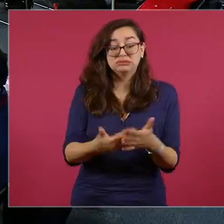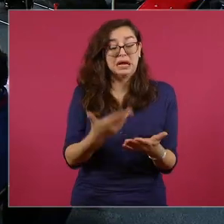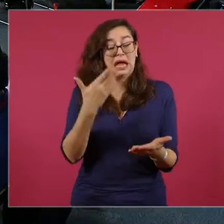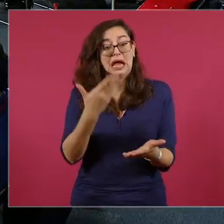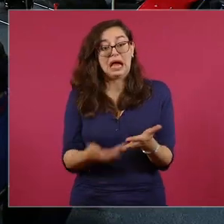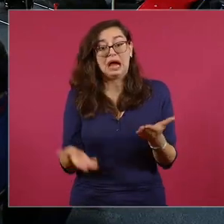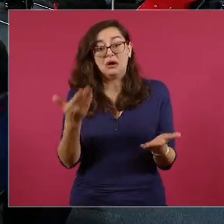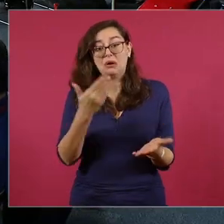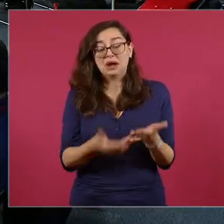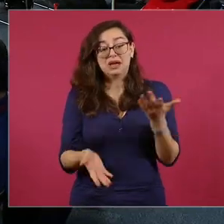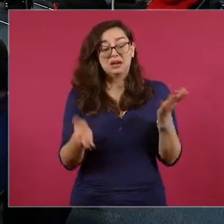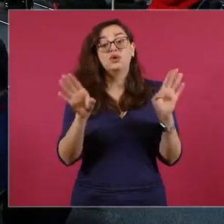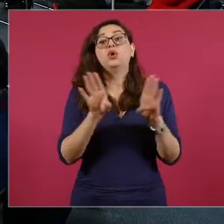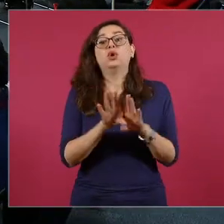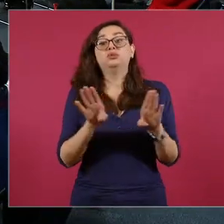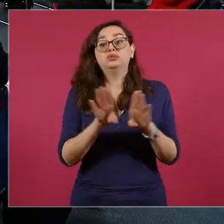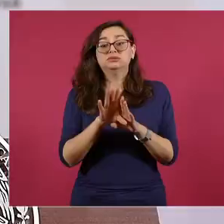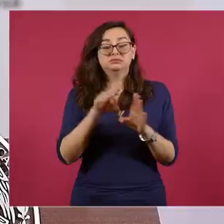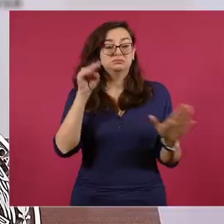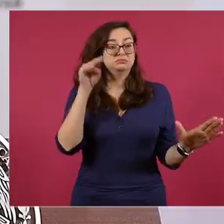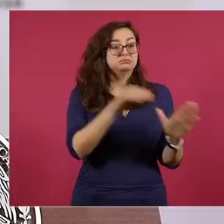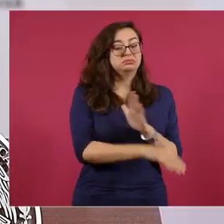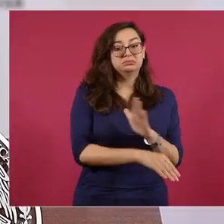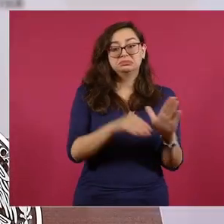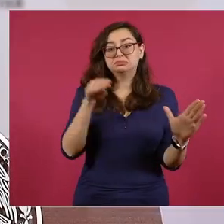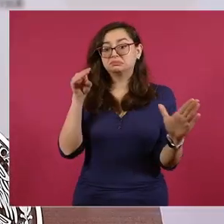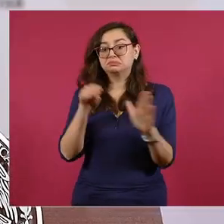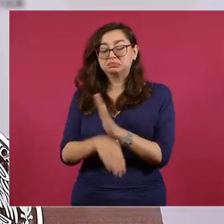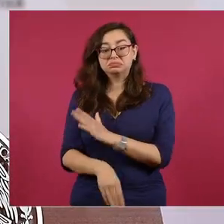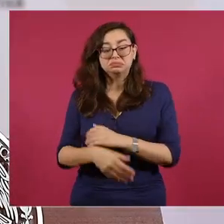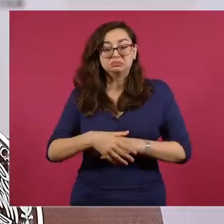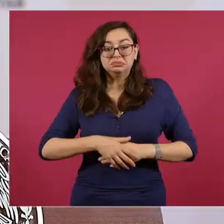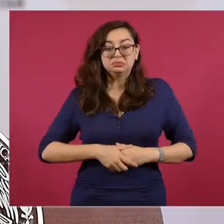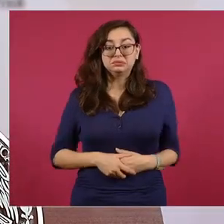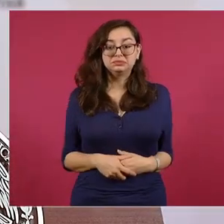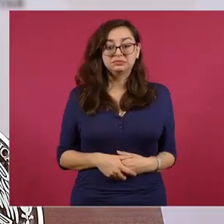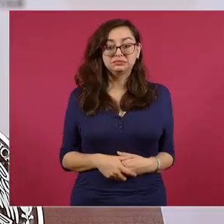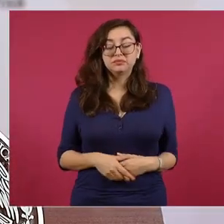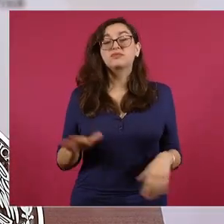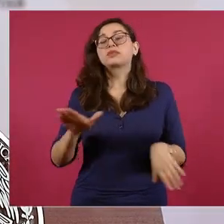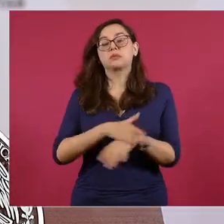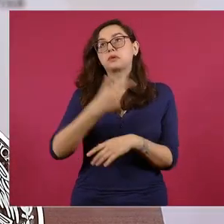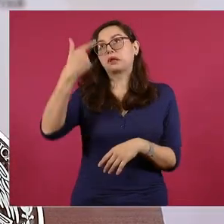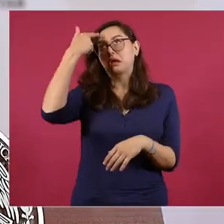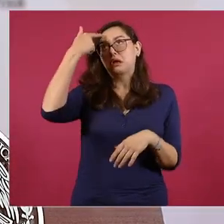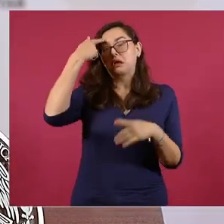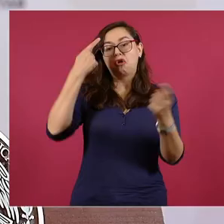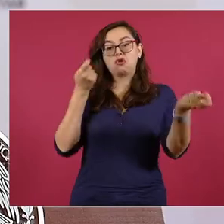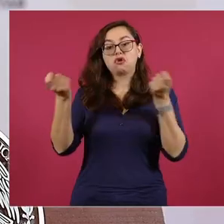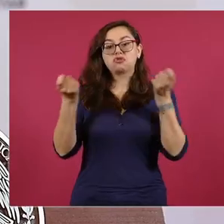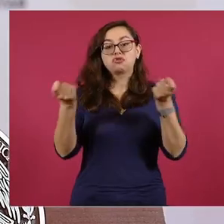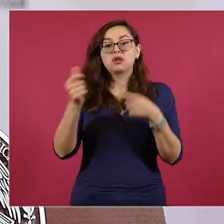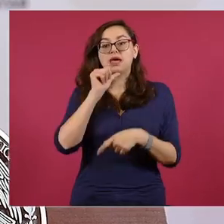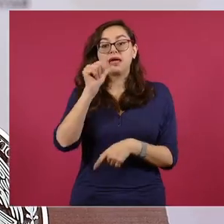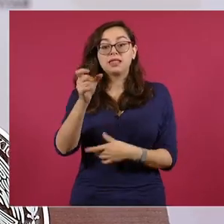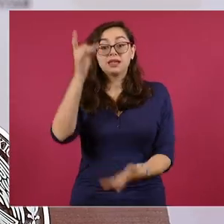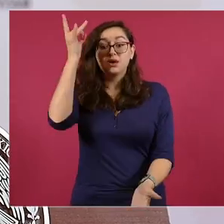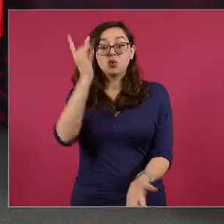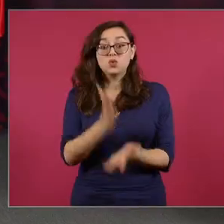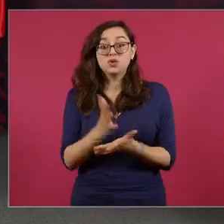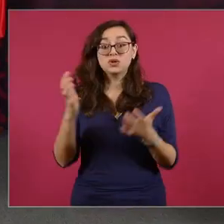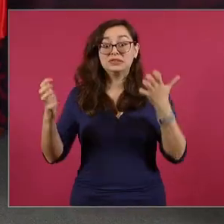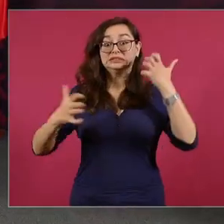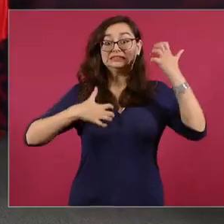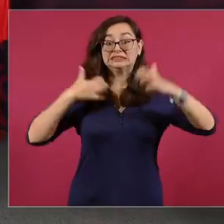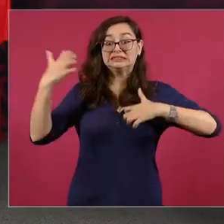Aguilar Camín también por el coraje pues la porque si